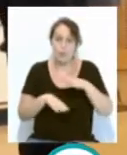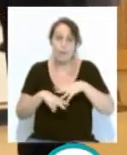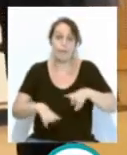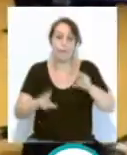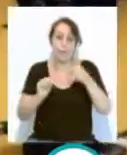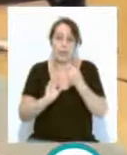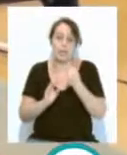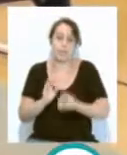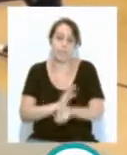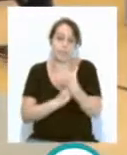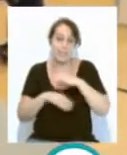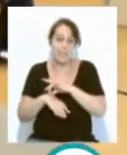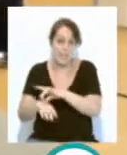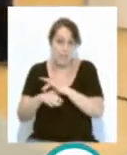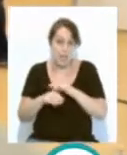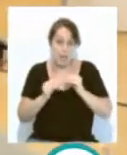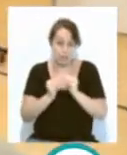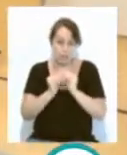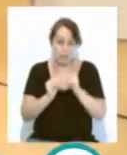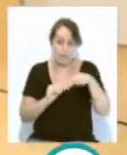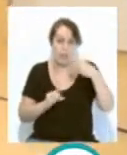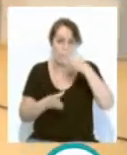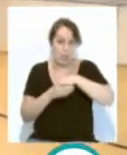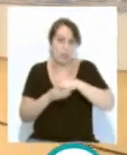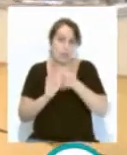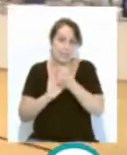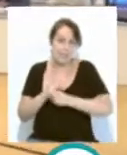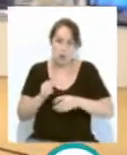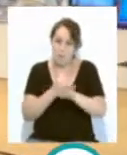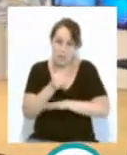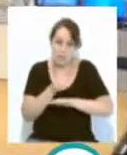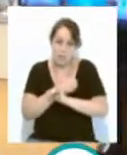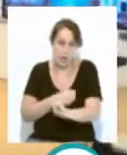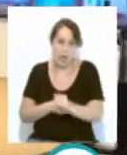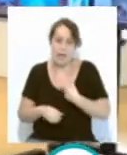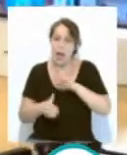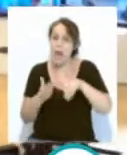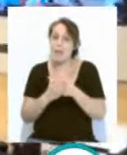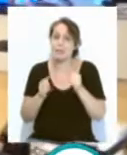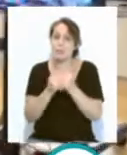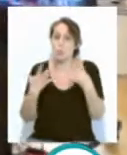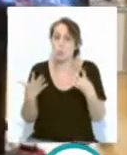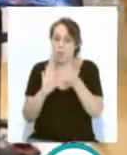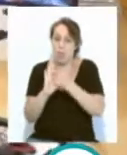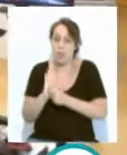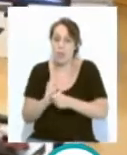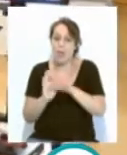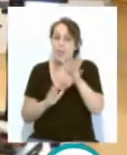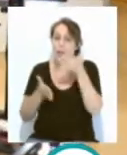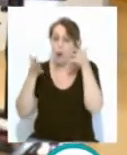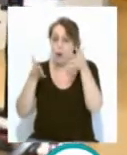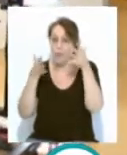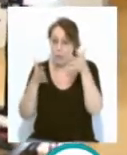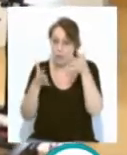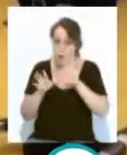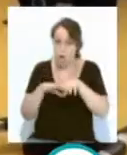presentada por el Ministerio en la que se fijan algunos criterios básicos. Hasta 29 medidas y cinco recomendaciones